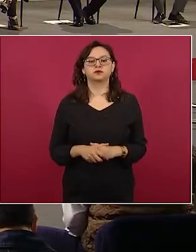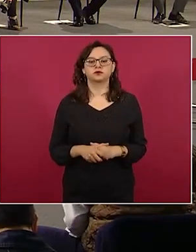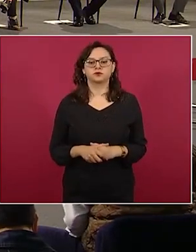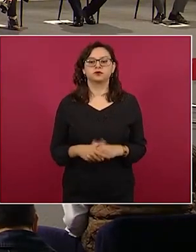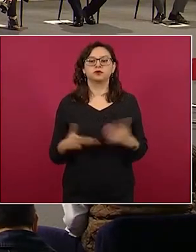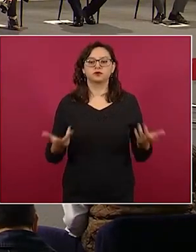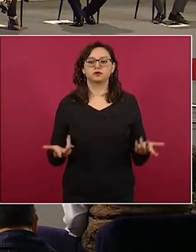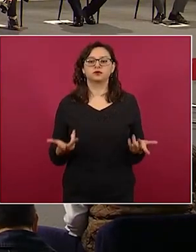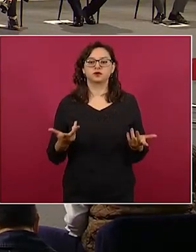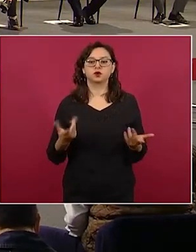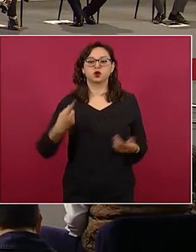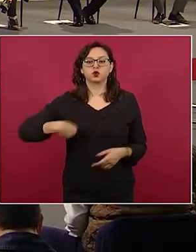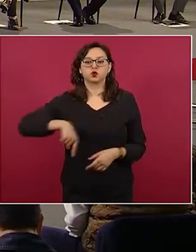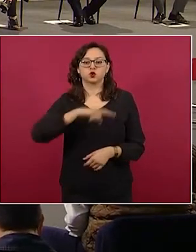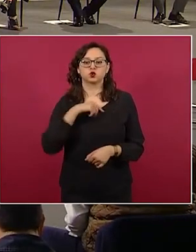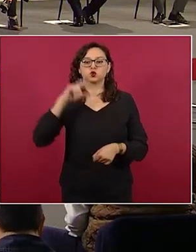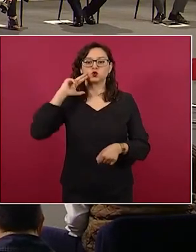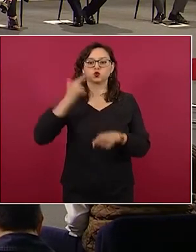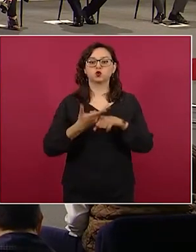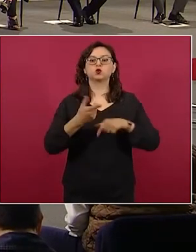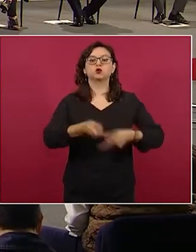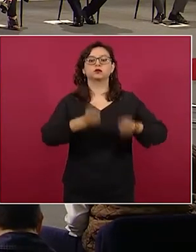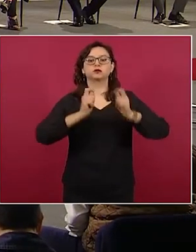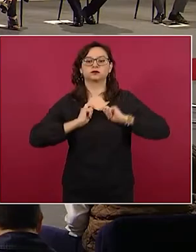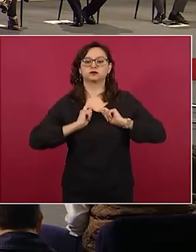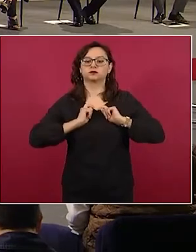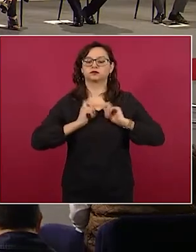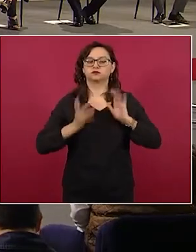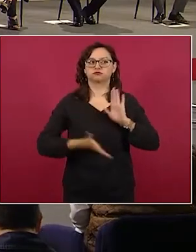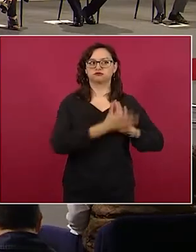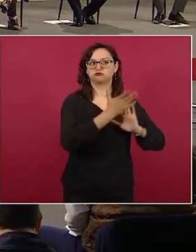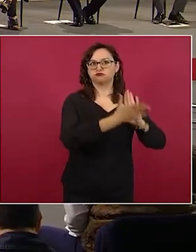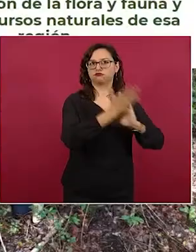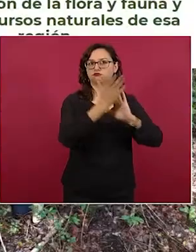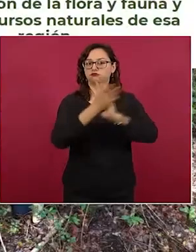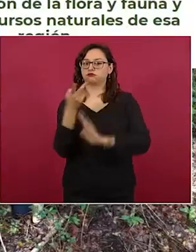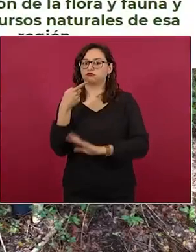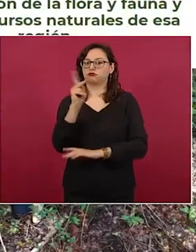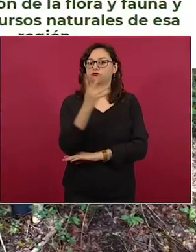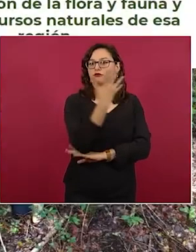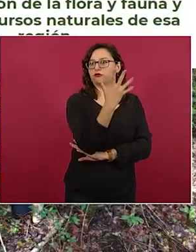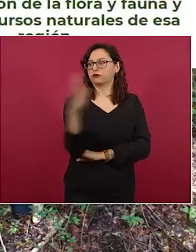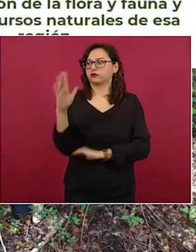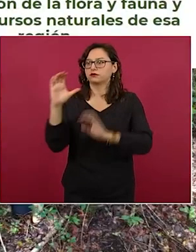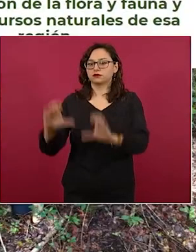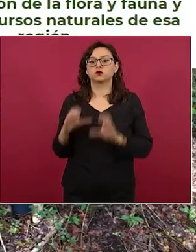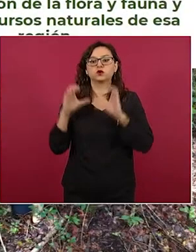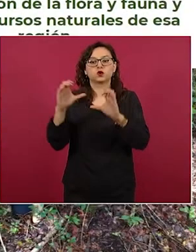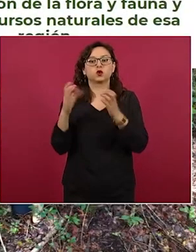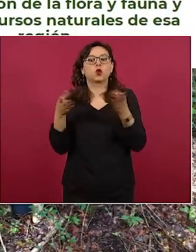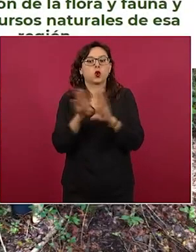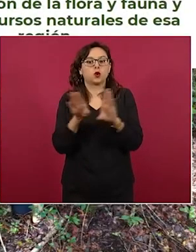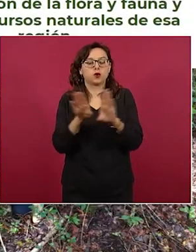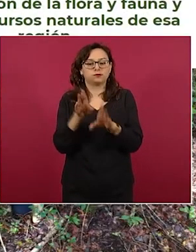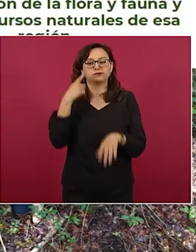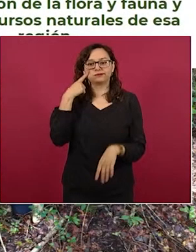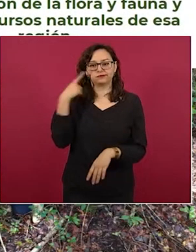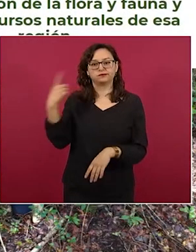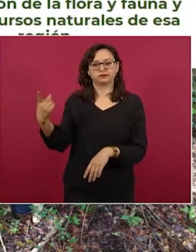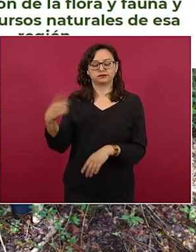en lo que se refiere a nuestra responsabilidad ambiental durante el desarrollo de los trabajos. en el marco de la construcción de